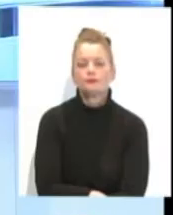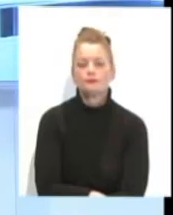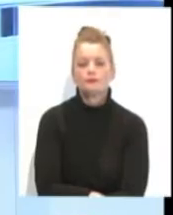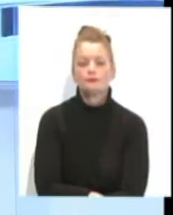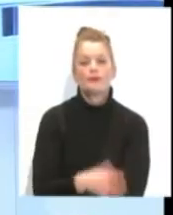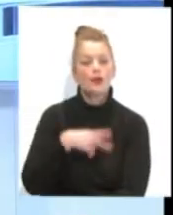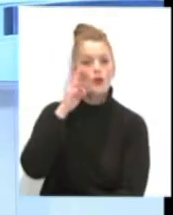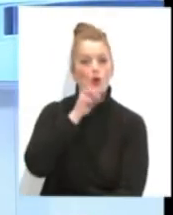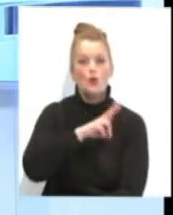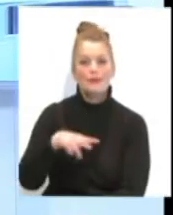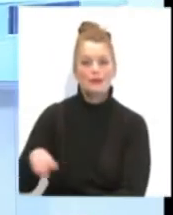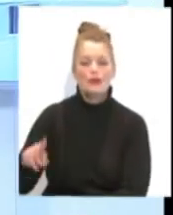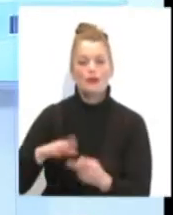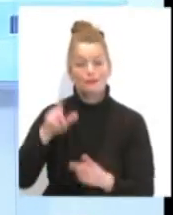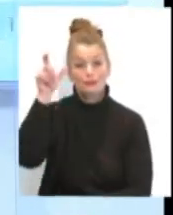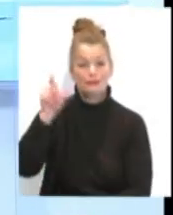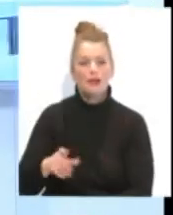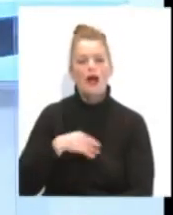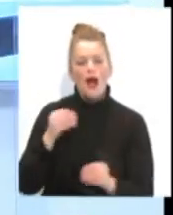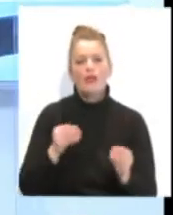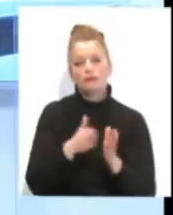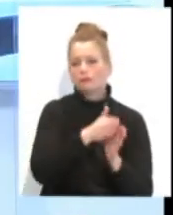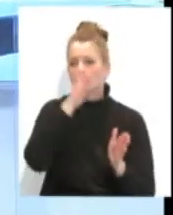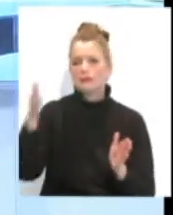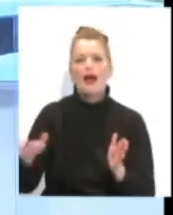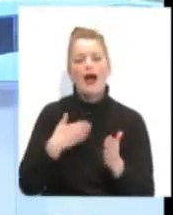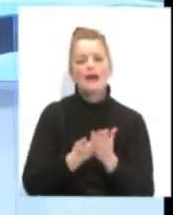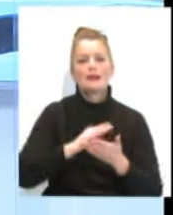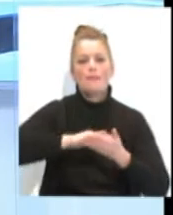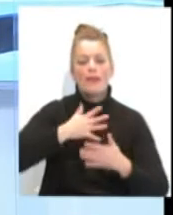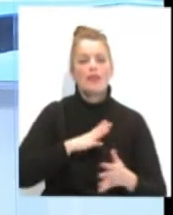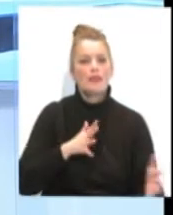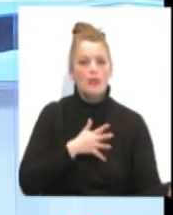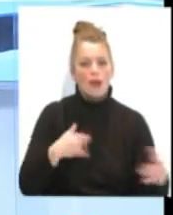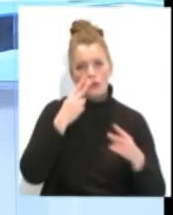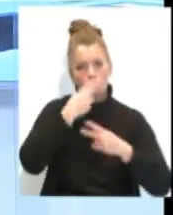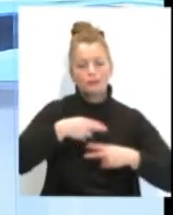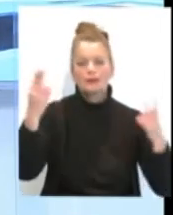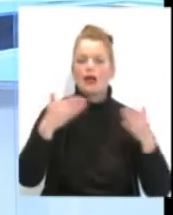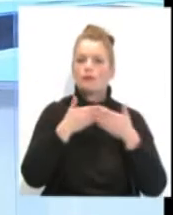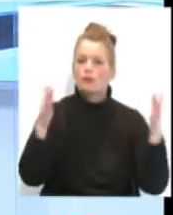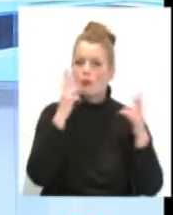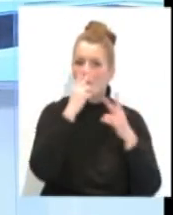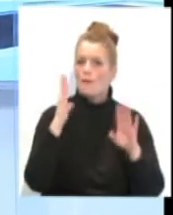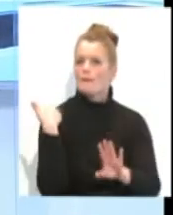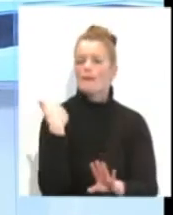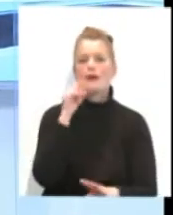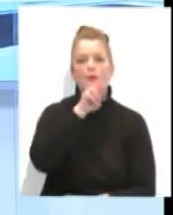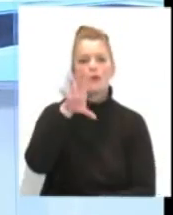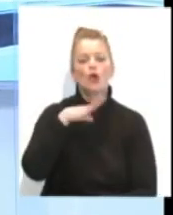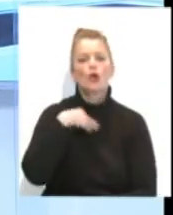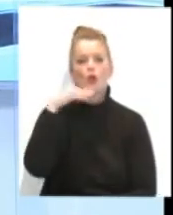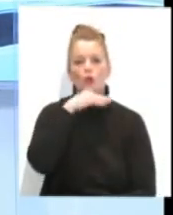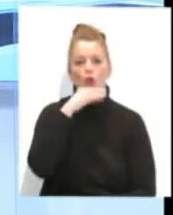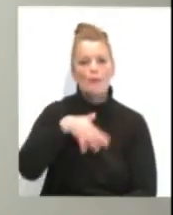La exposición de Candy Garbarino se amplía hasta el mes de marzo. La muestra, abierta al público desde el pasado 25 de octubre en el